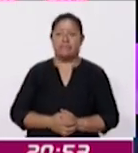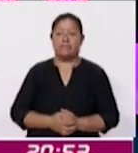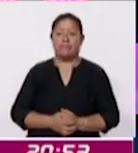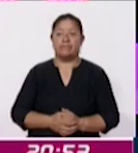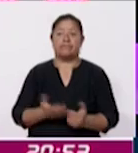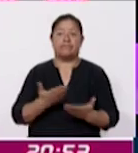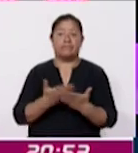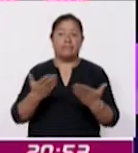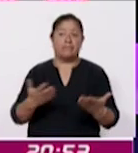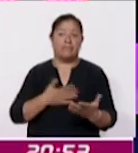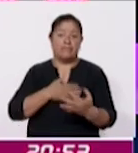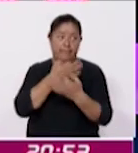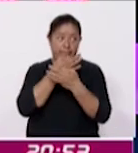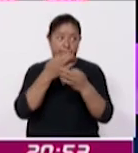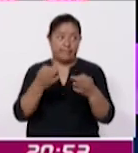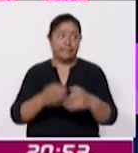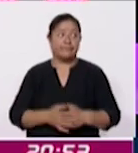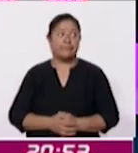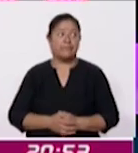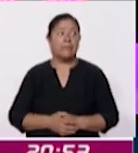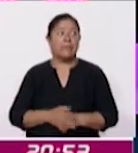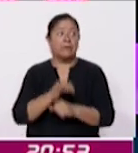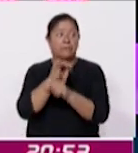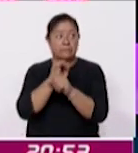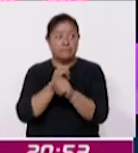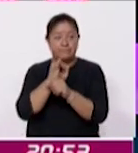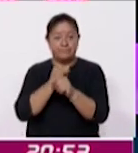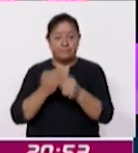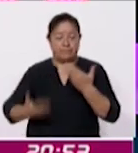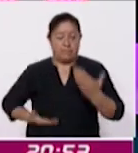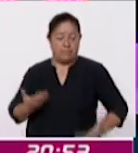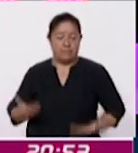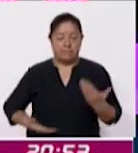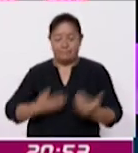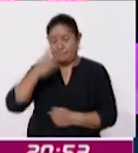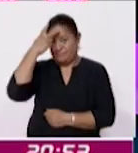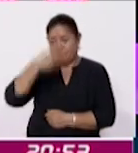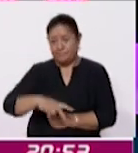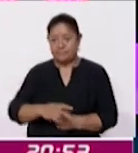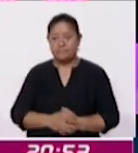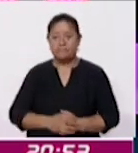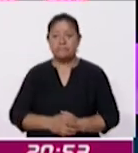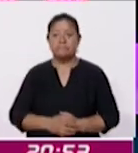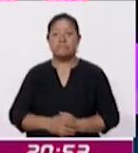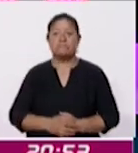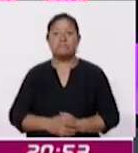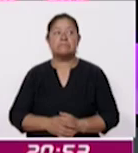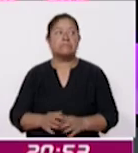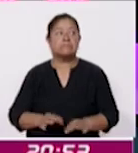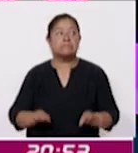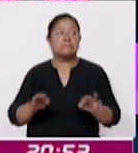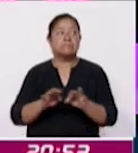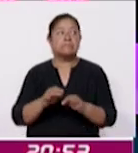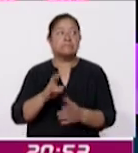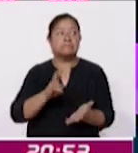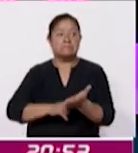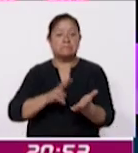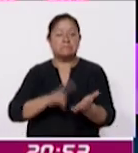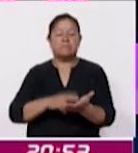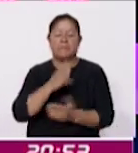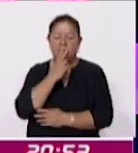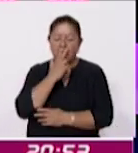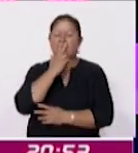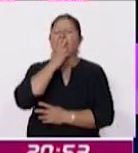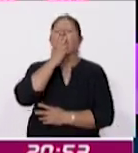comparto que investigación y difusión de la danza mexicana resalta el valorar la riqueza gastronómica las